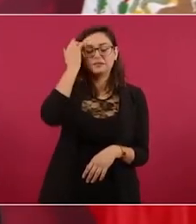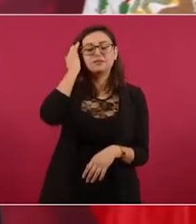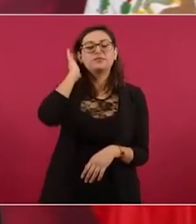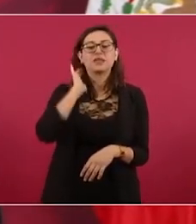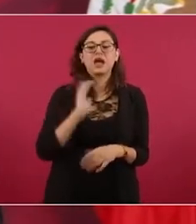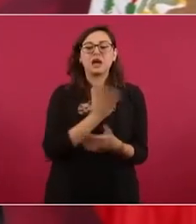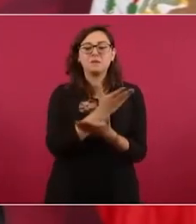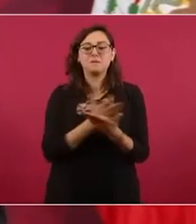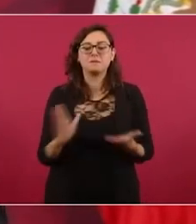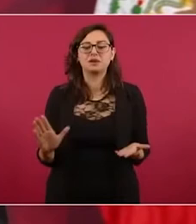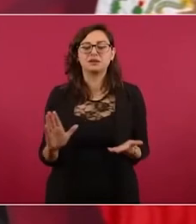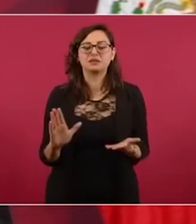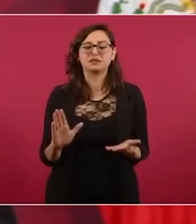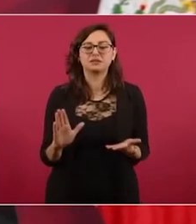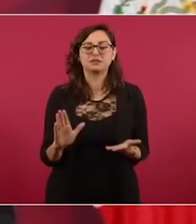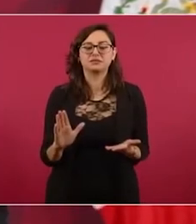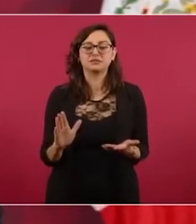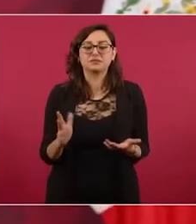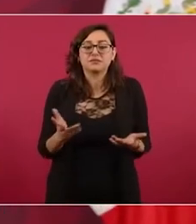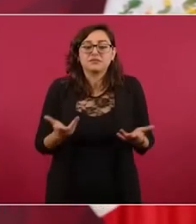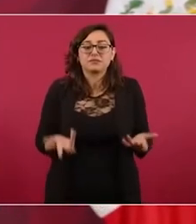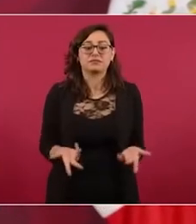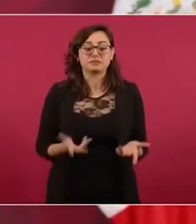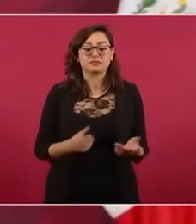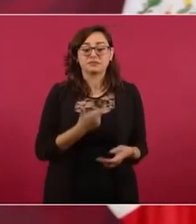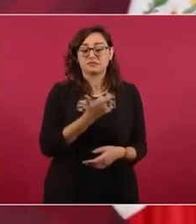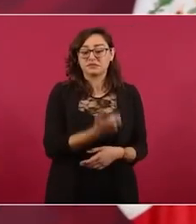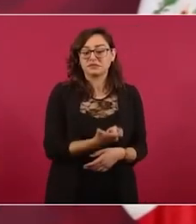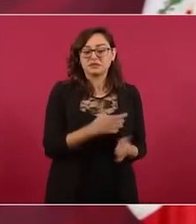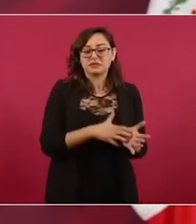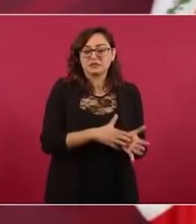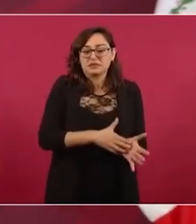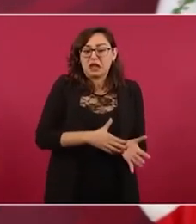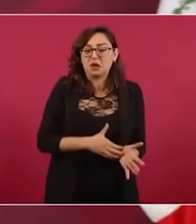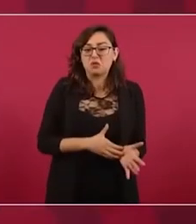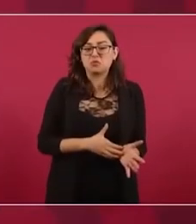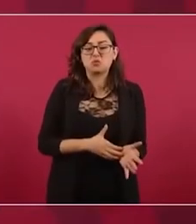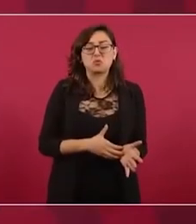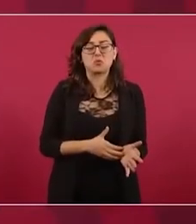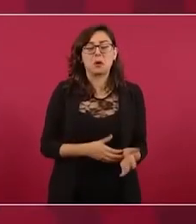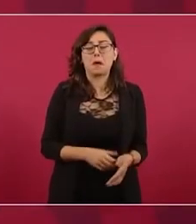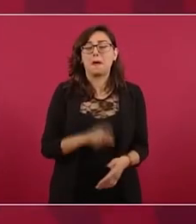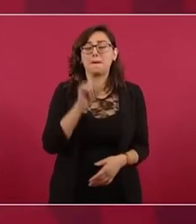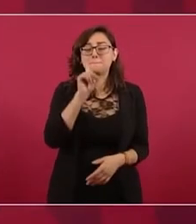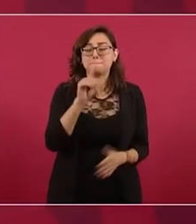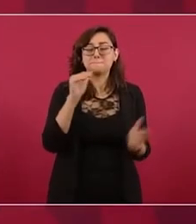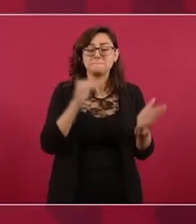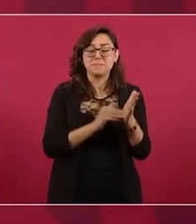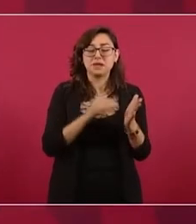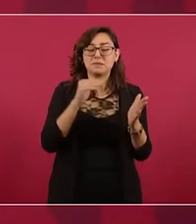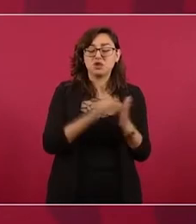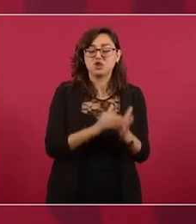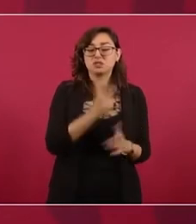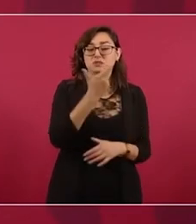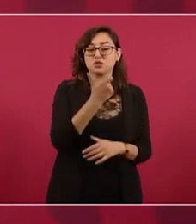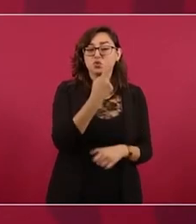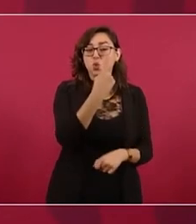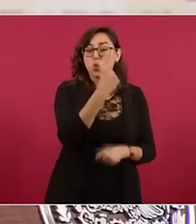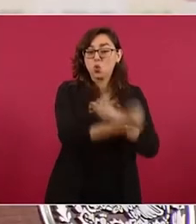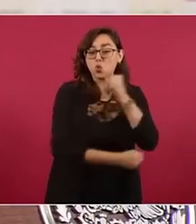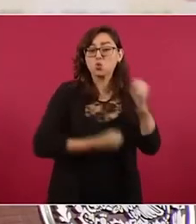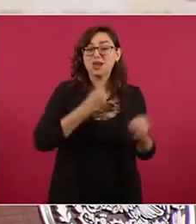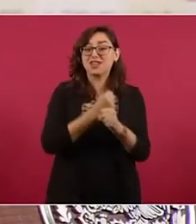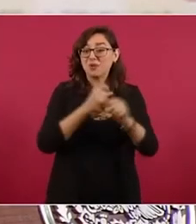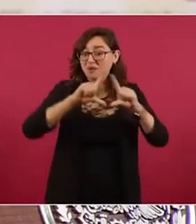ahorro que según las estimaciones es de alrededor de mil millones de pesos al año en